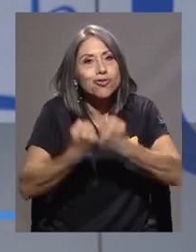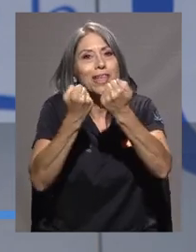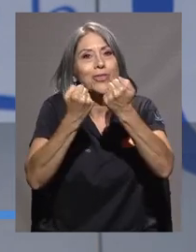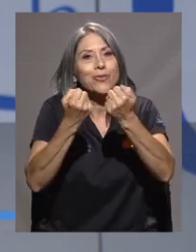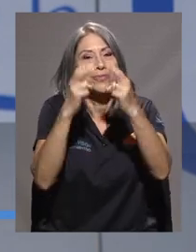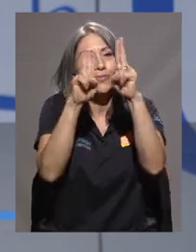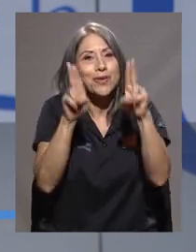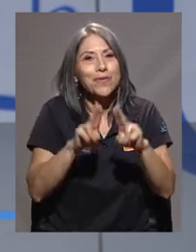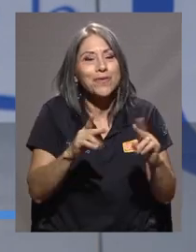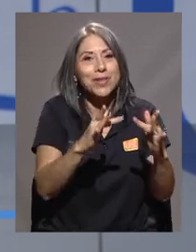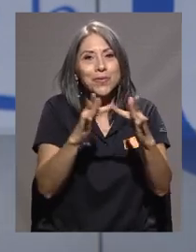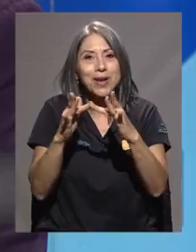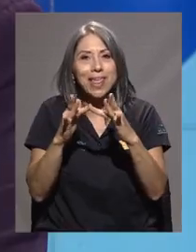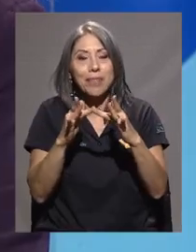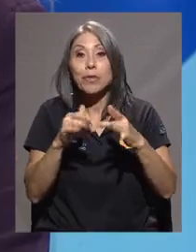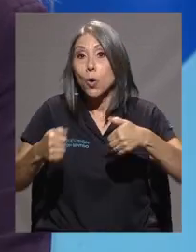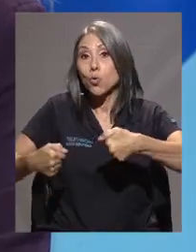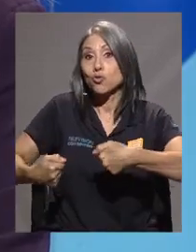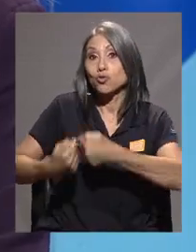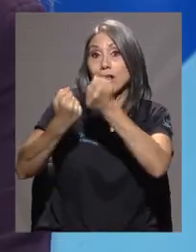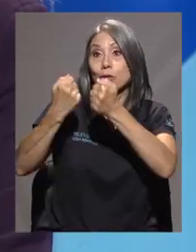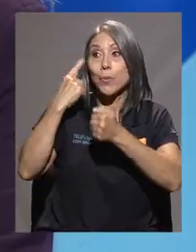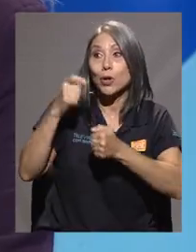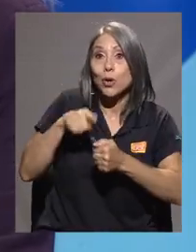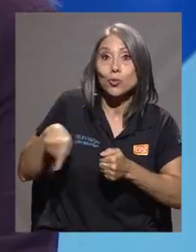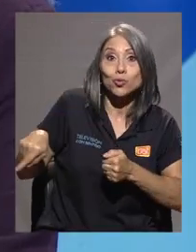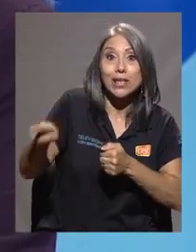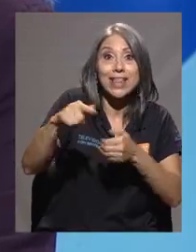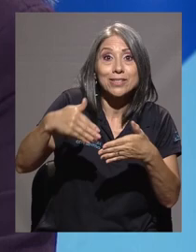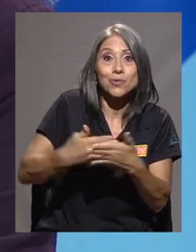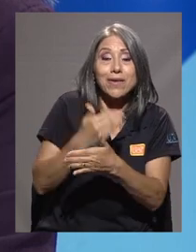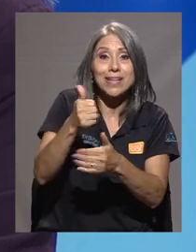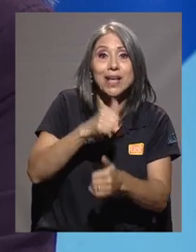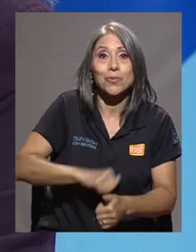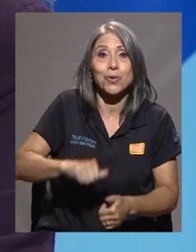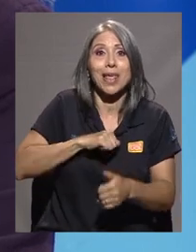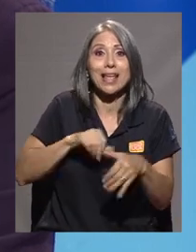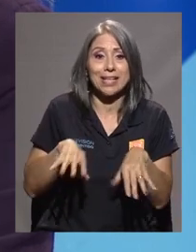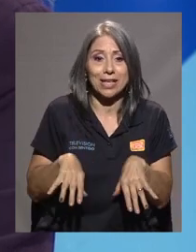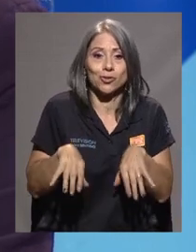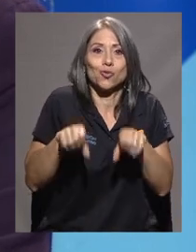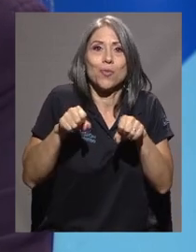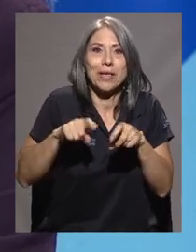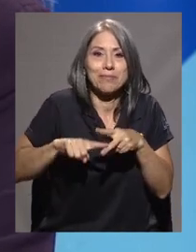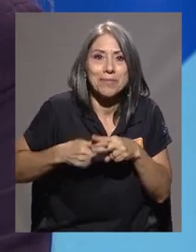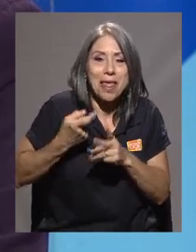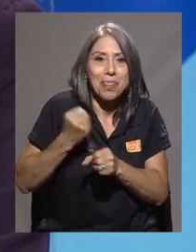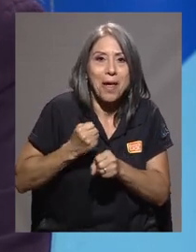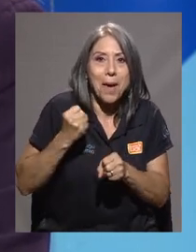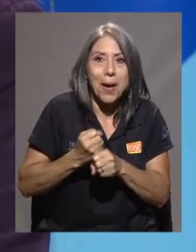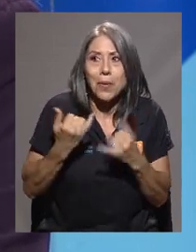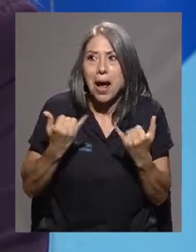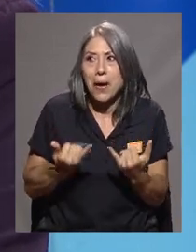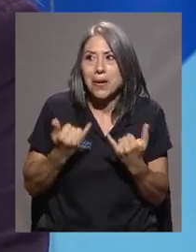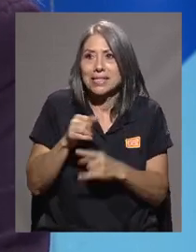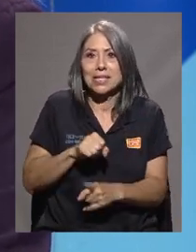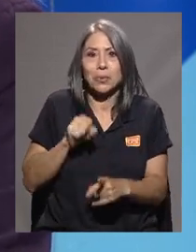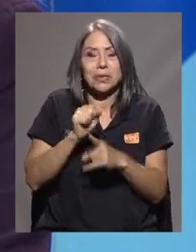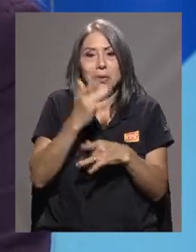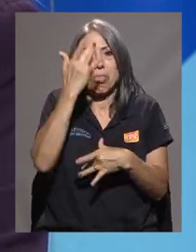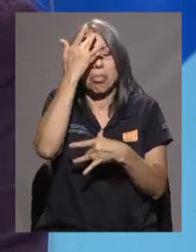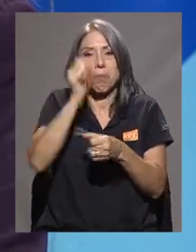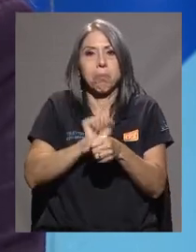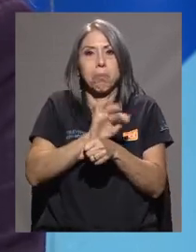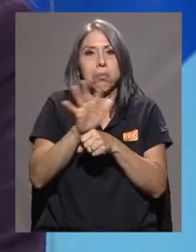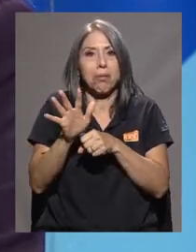desde la virtualidad. Un reto porque sobre todo ustedes asumen las nuevas autoridades en medio de un contexto como el que tenemos de pandemia en el